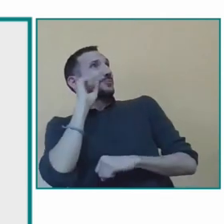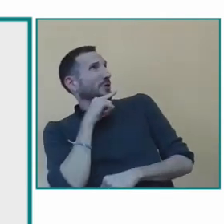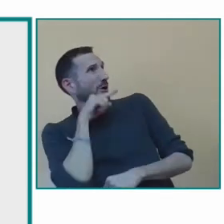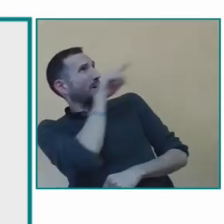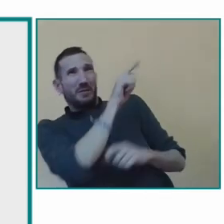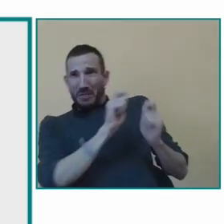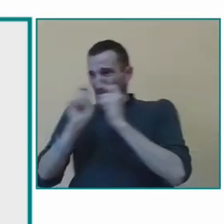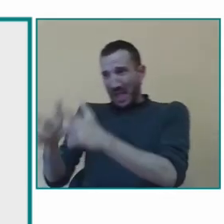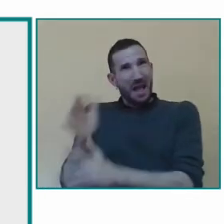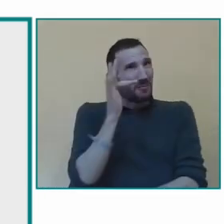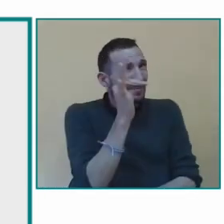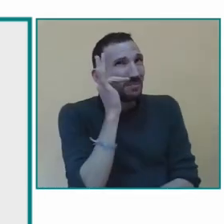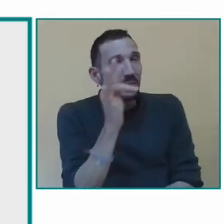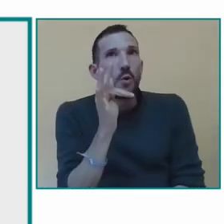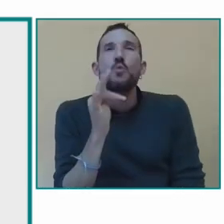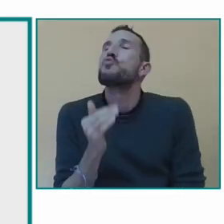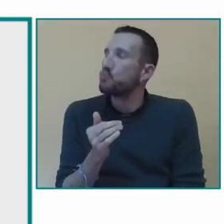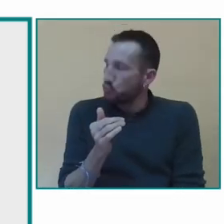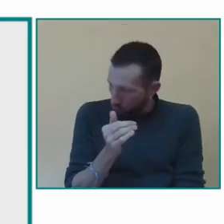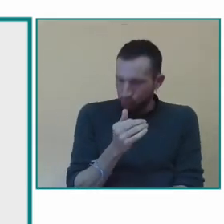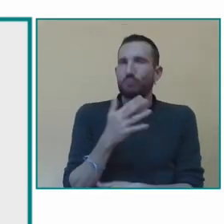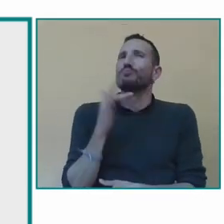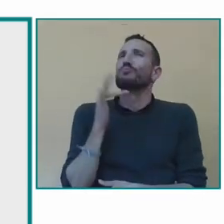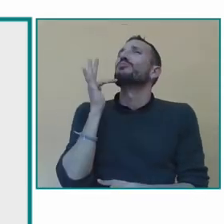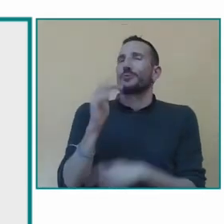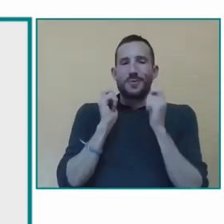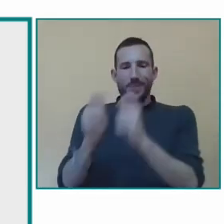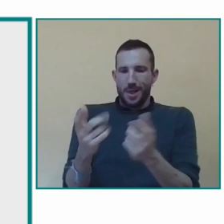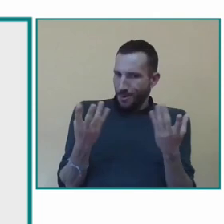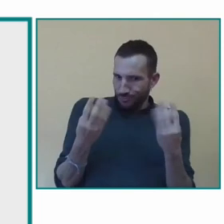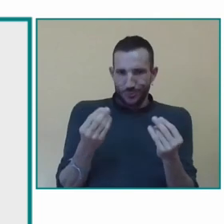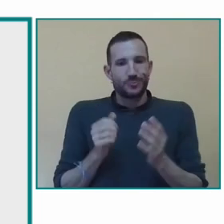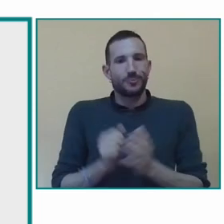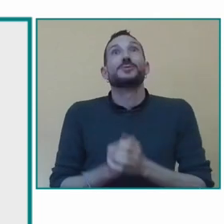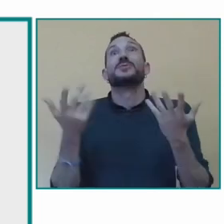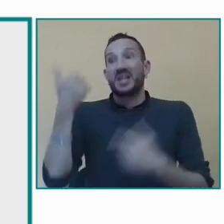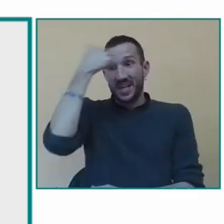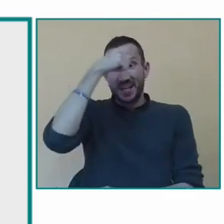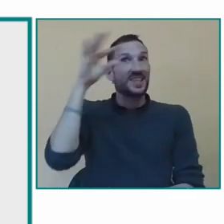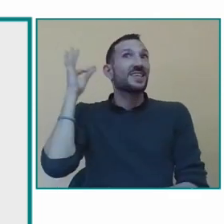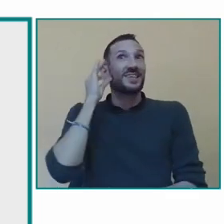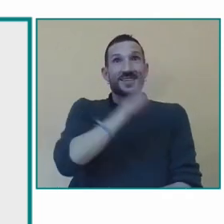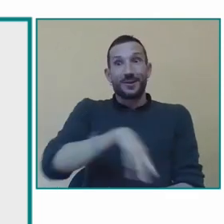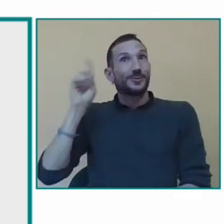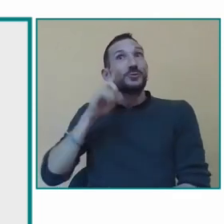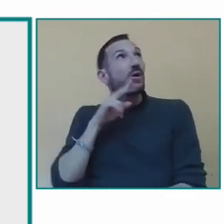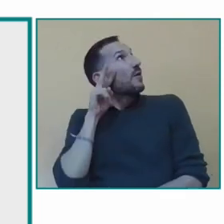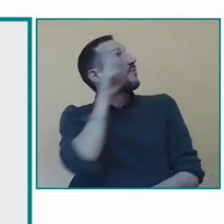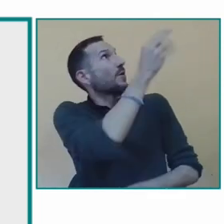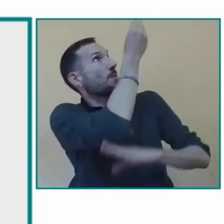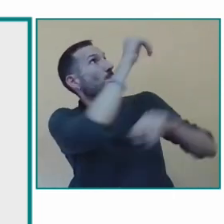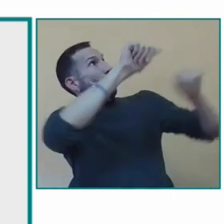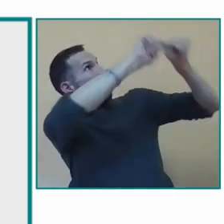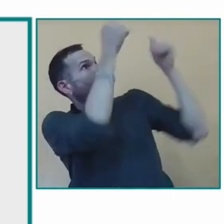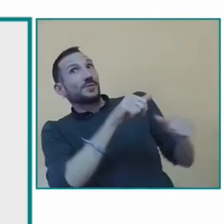necesitamos tener unos modelos adultos para nuestros alumnos con discapacidad auditiva los niños